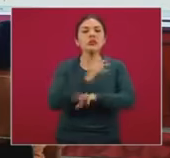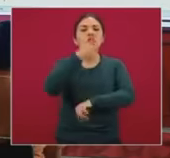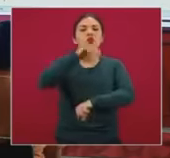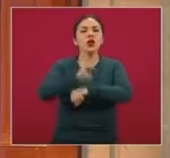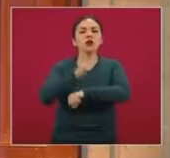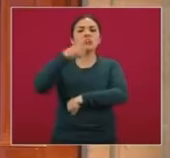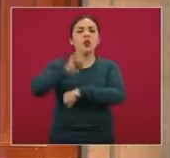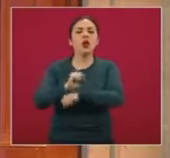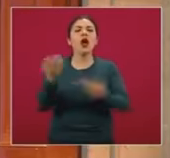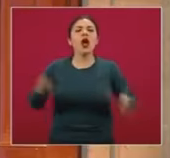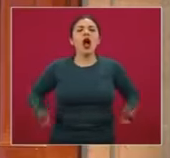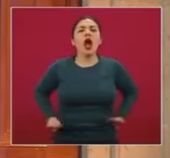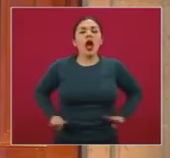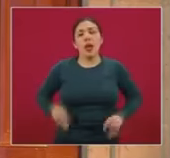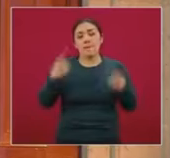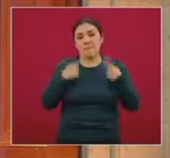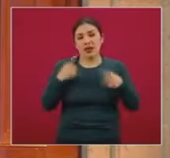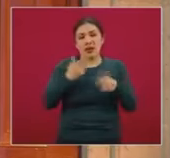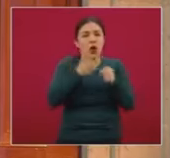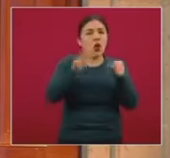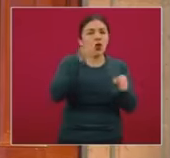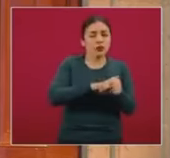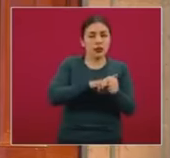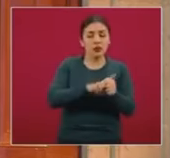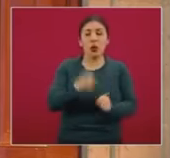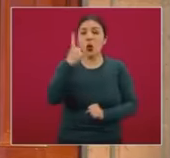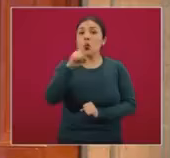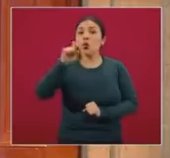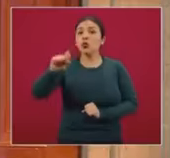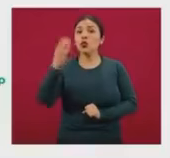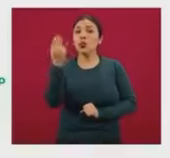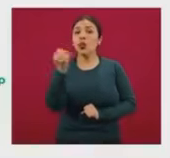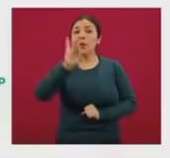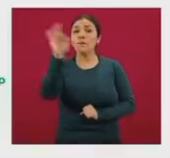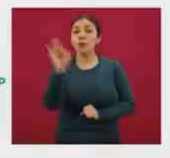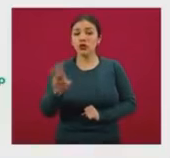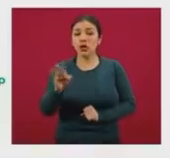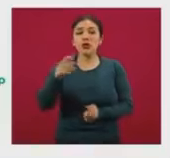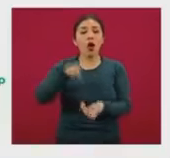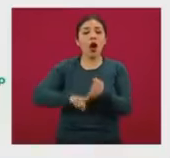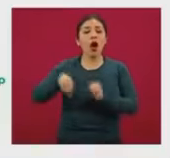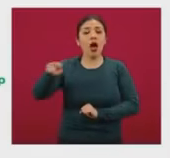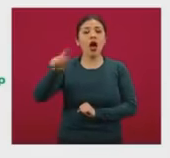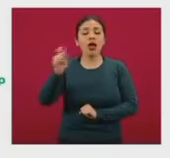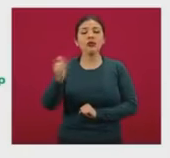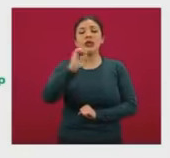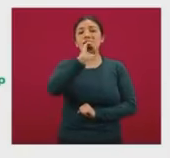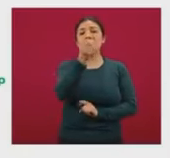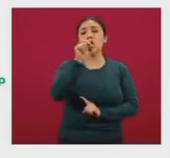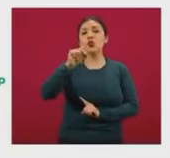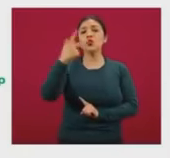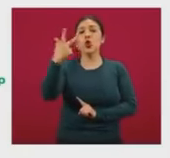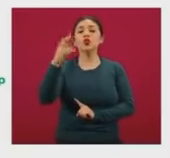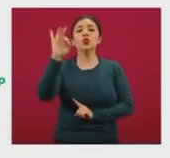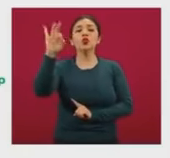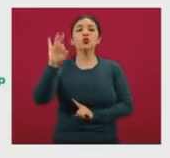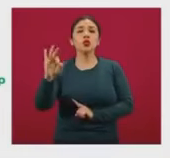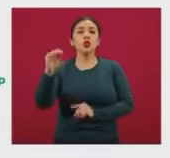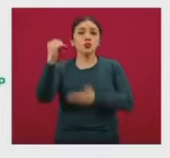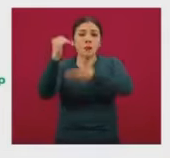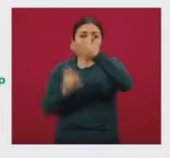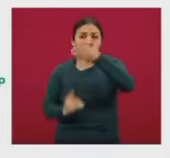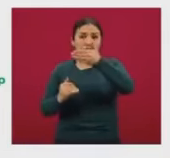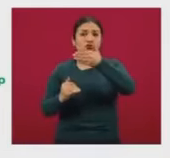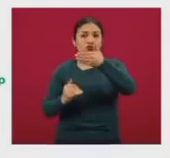para los pacientes hospitalizados, 1.9% y representa 0.8 puntos porcentuales